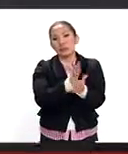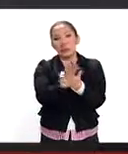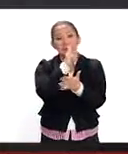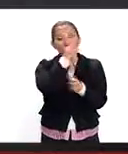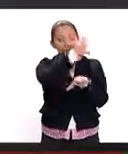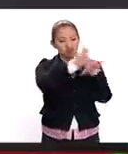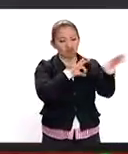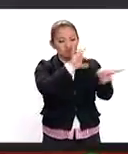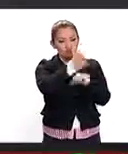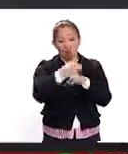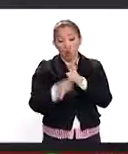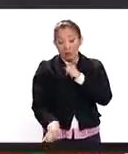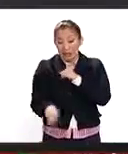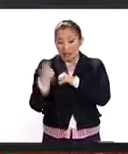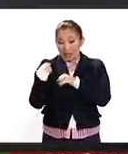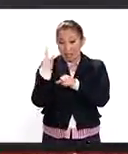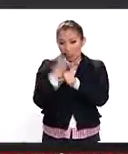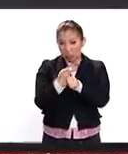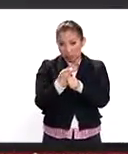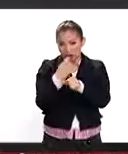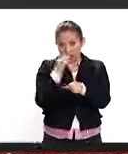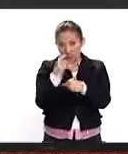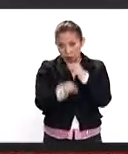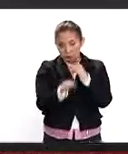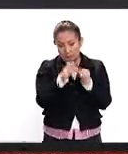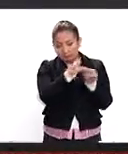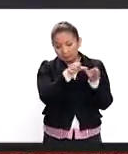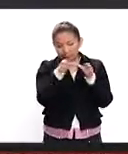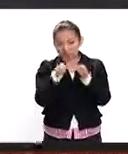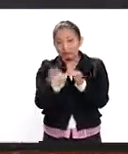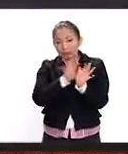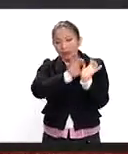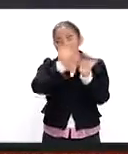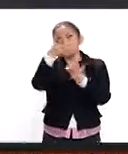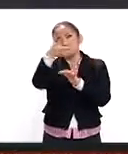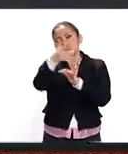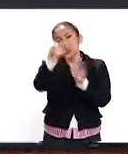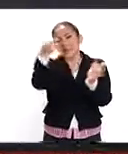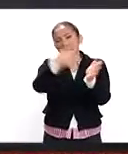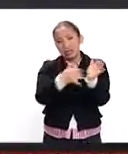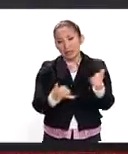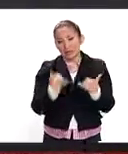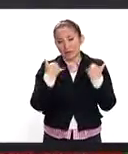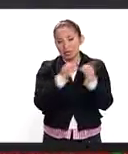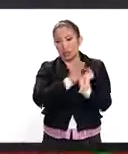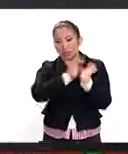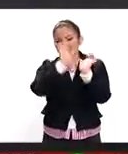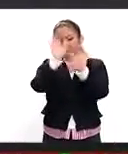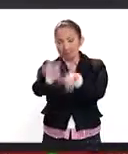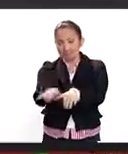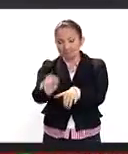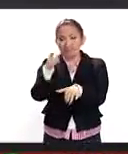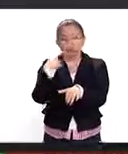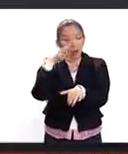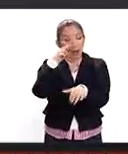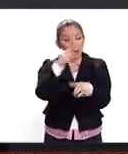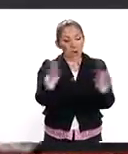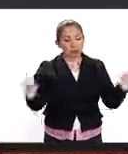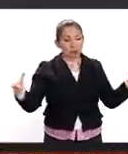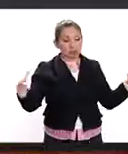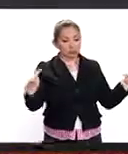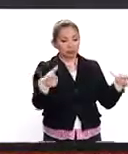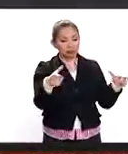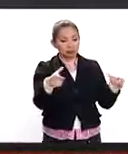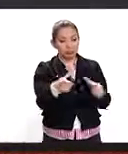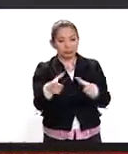los mejores. La última etapa, la segunda y última etapa, acuden alrededor de mil jóvenes. Si vemos las cantidades, cómo